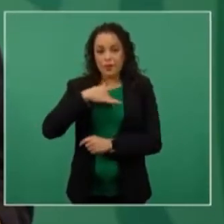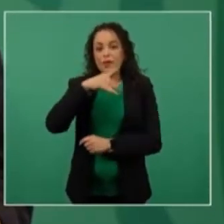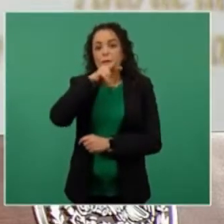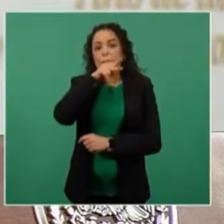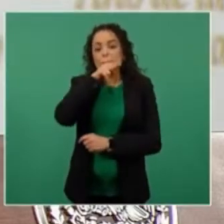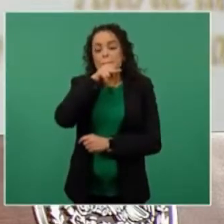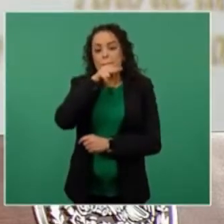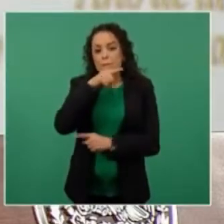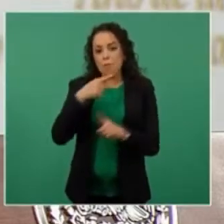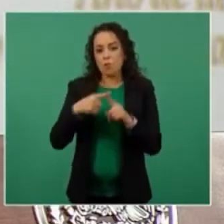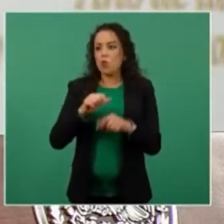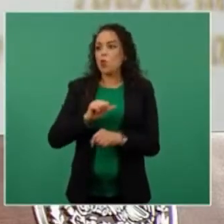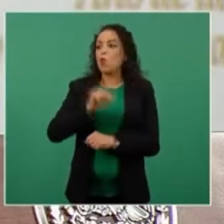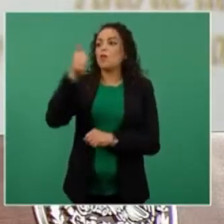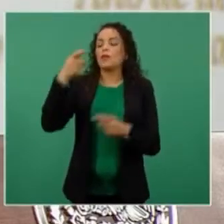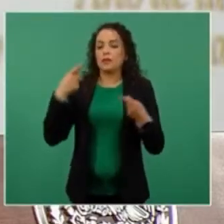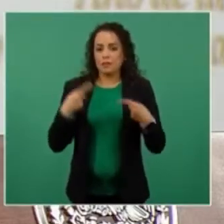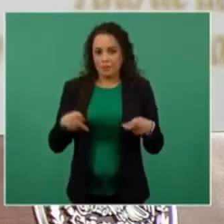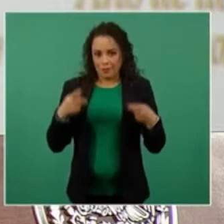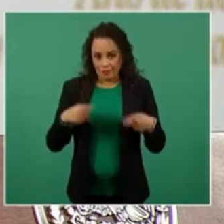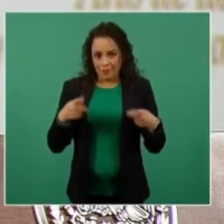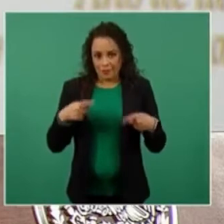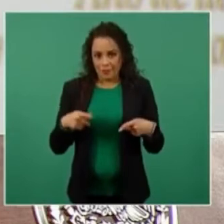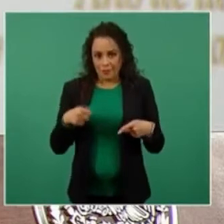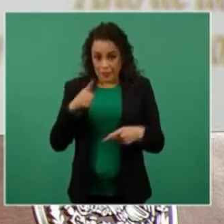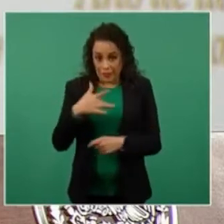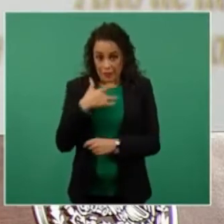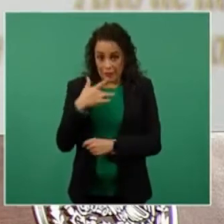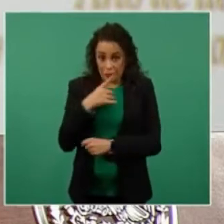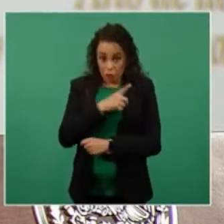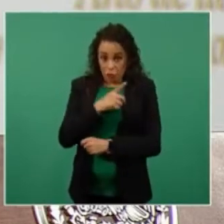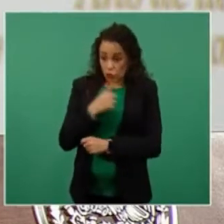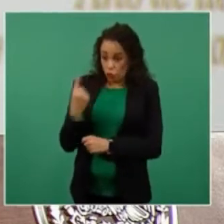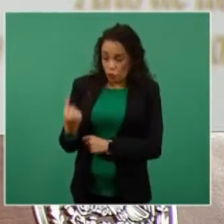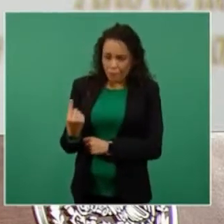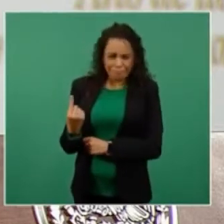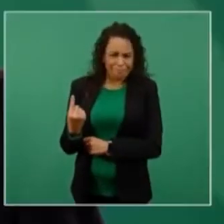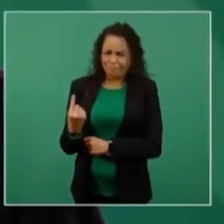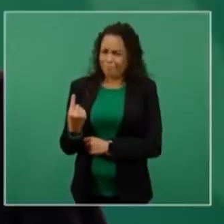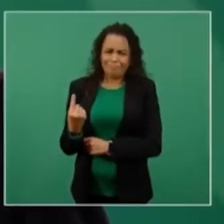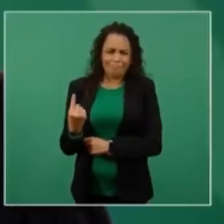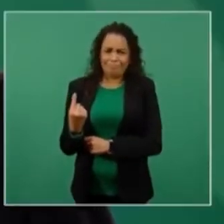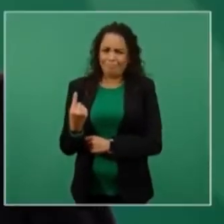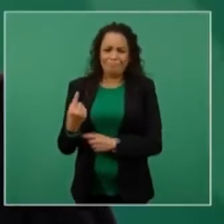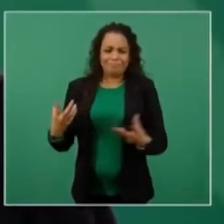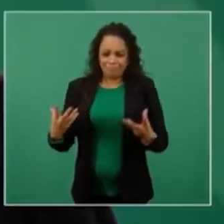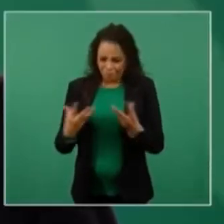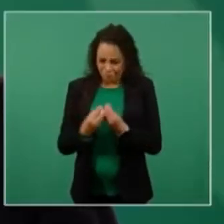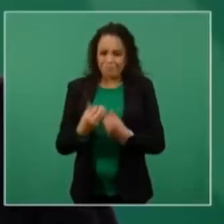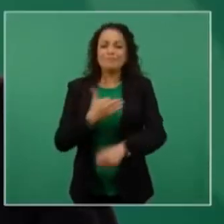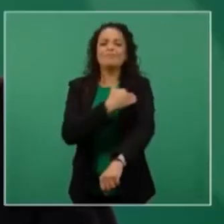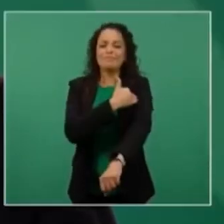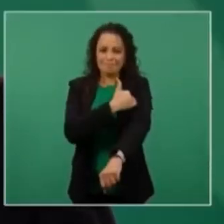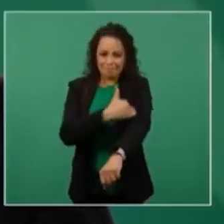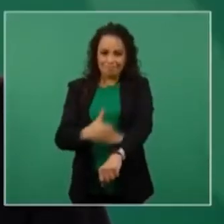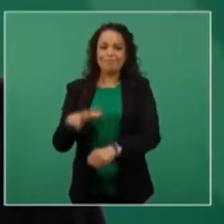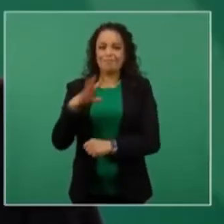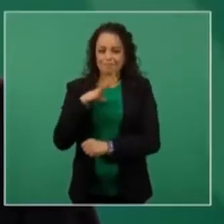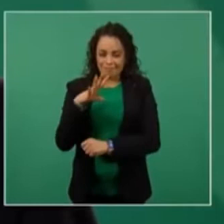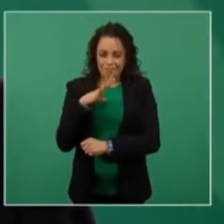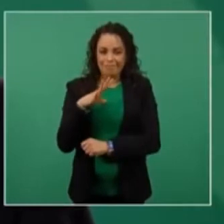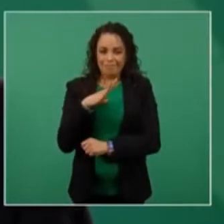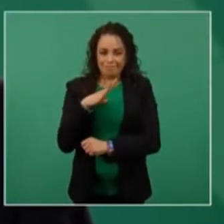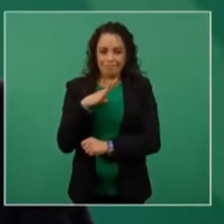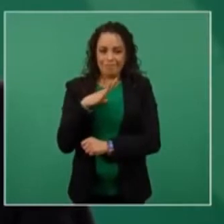Nadie está solo y mucho menos en familia, siempre